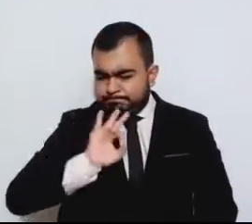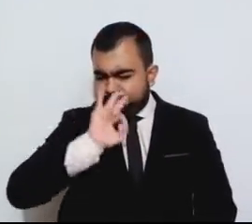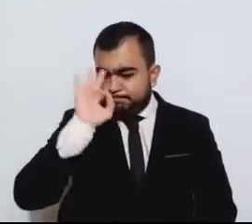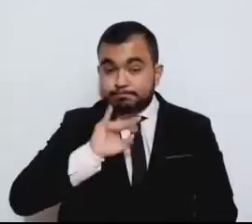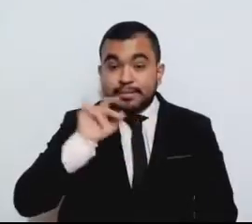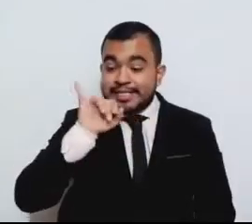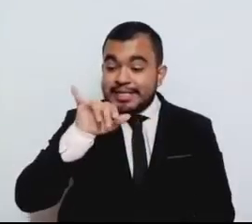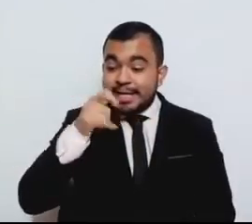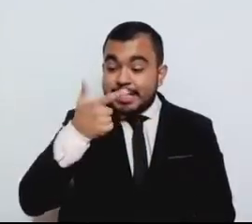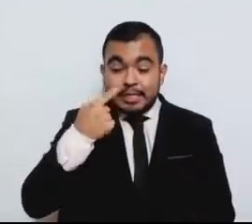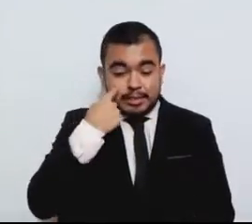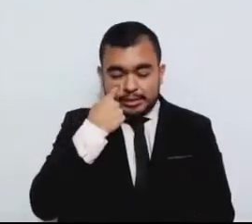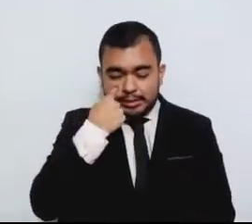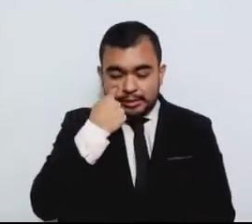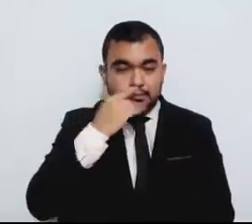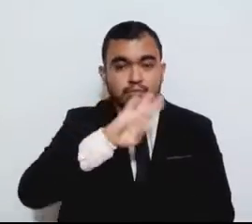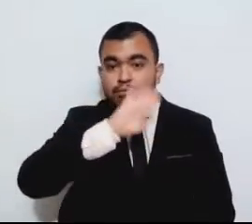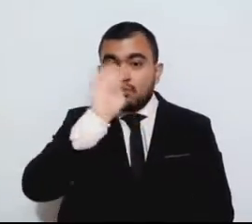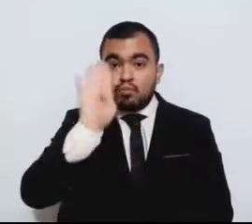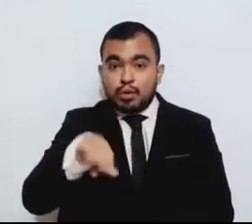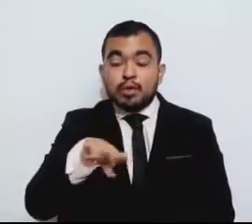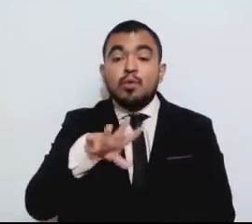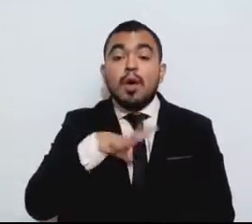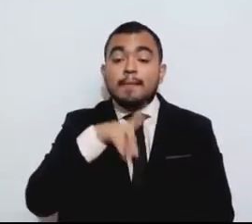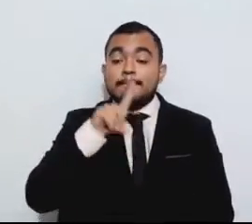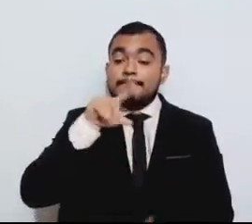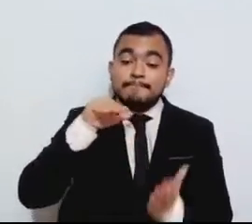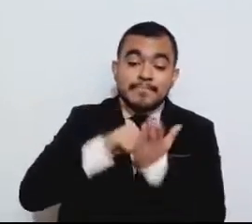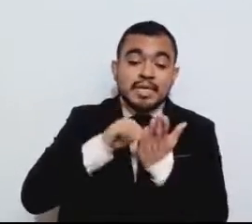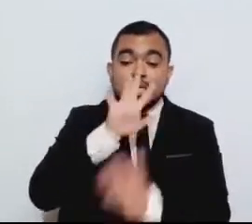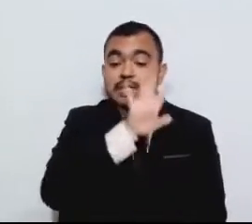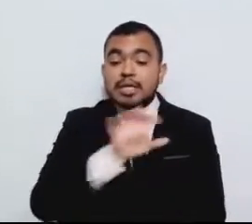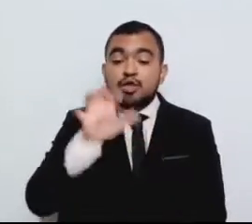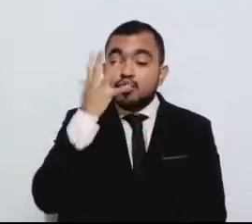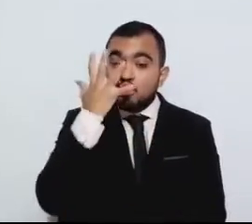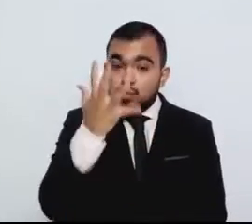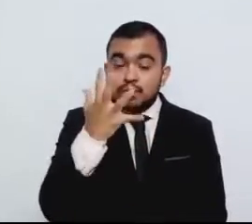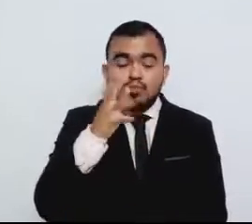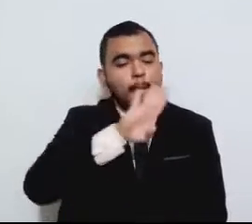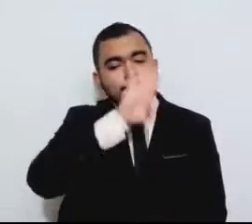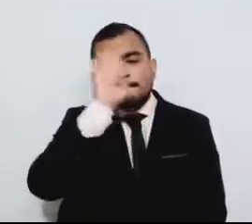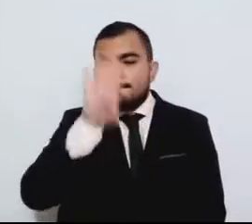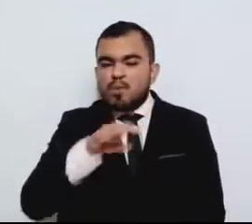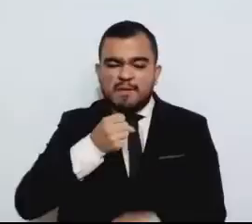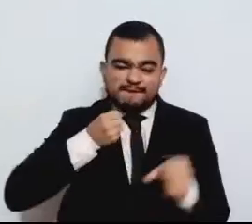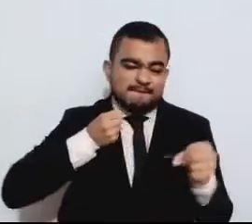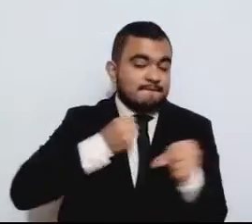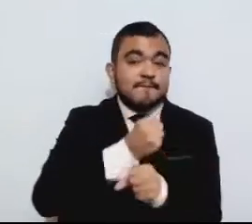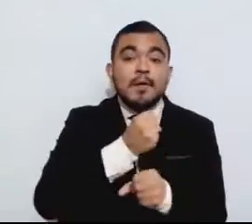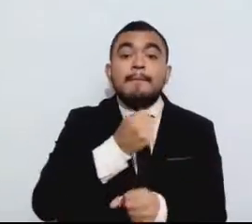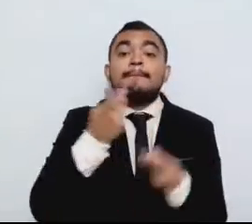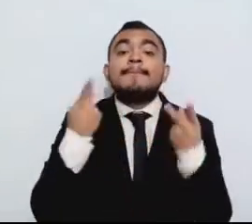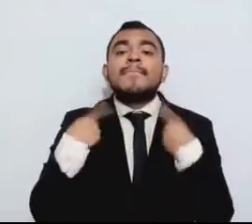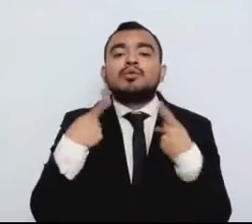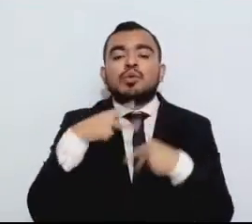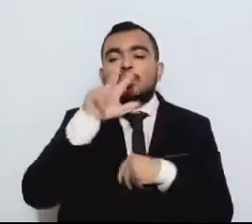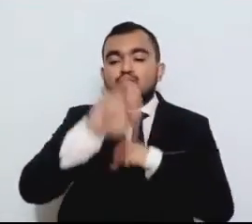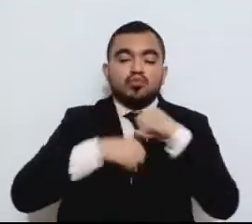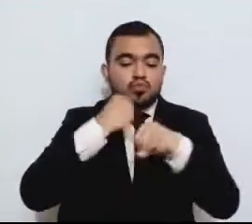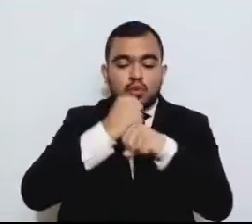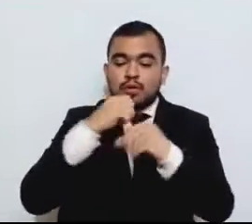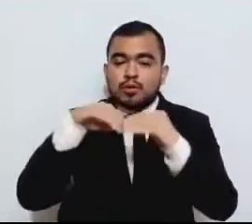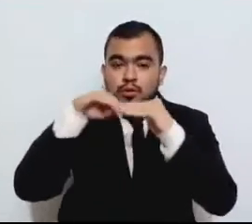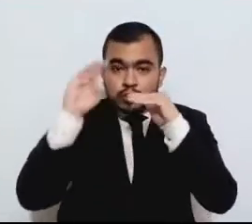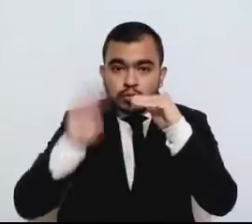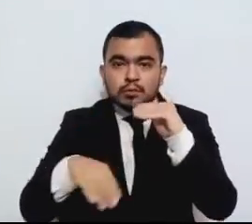registraron mil 505 muertes violentas de personas menores de edad con presunción de